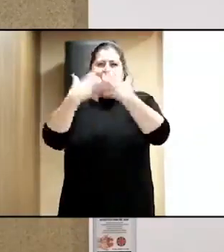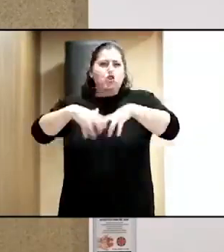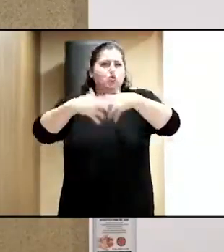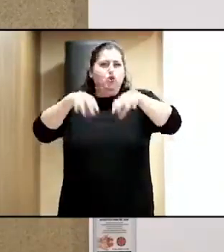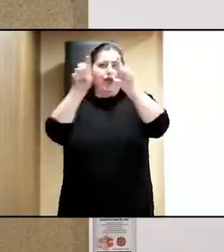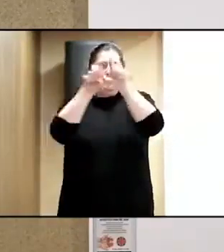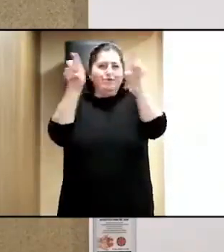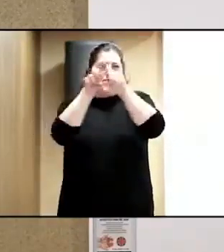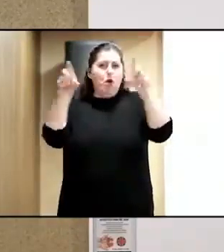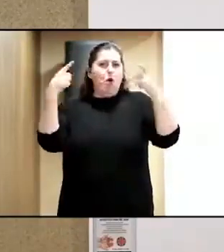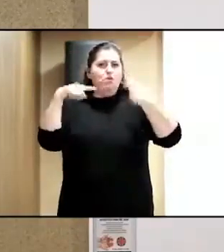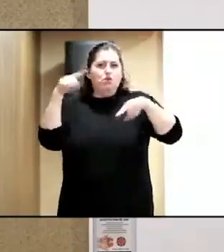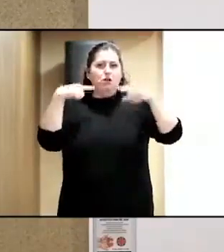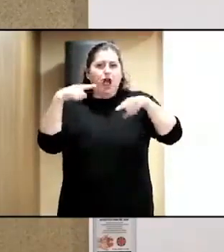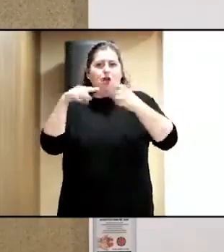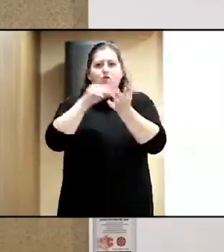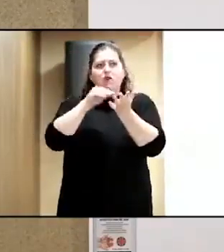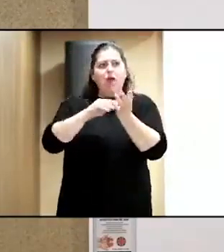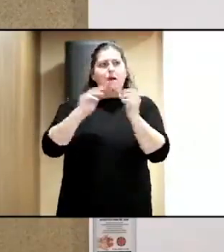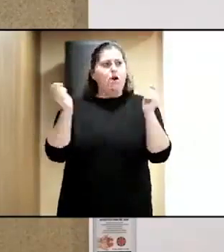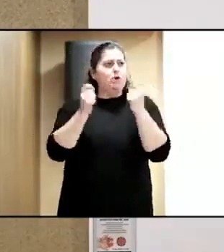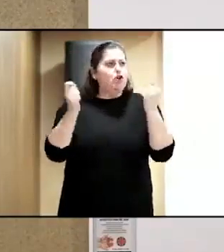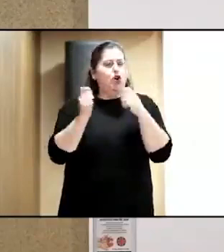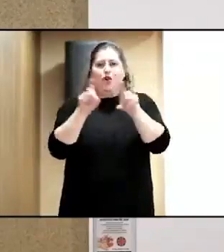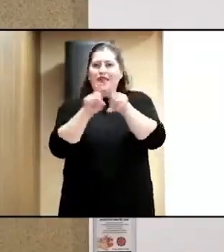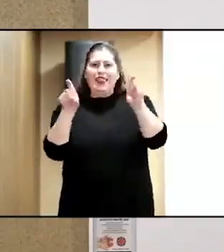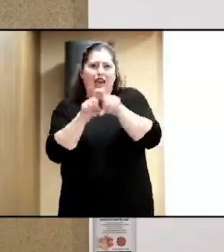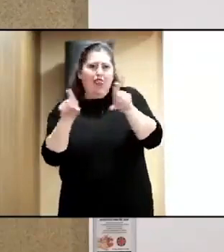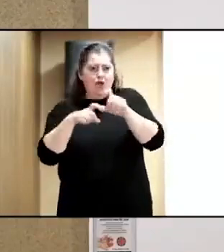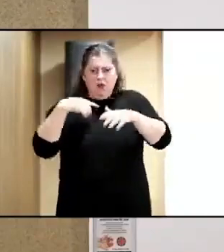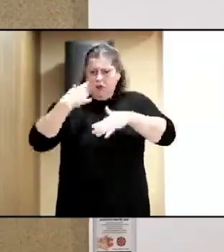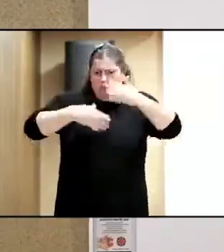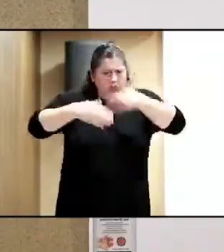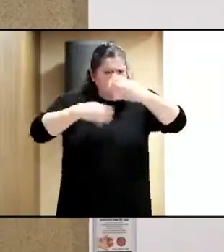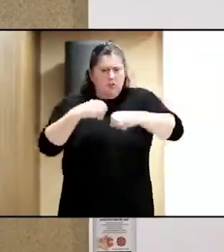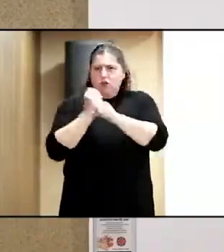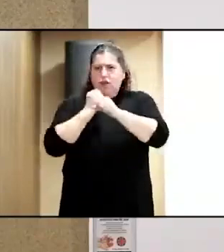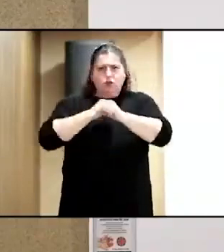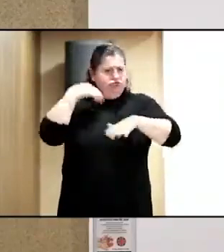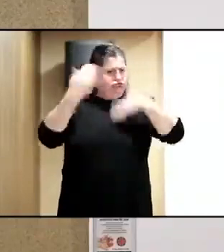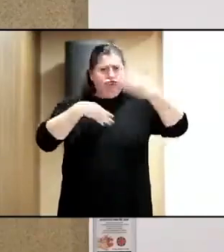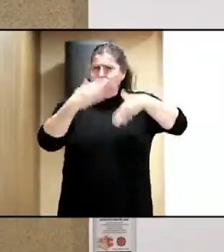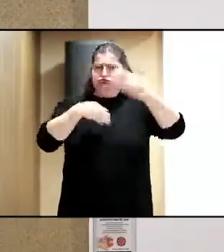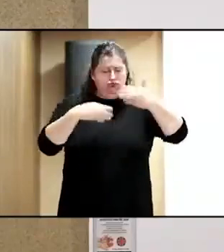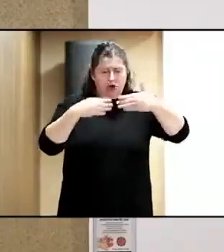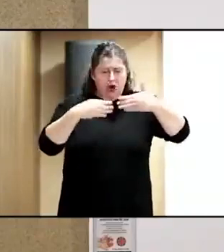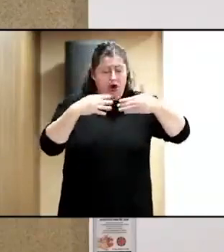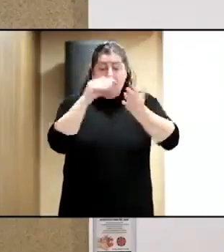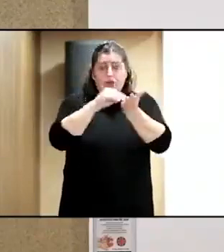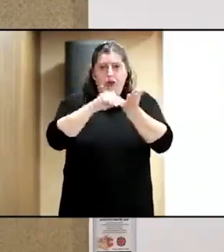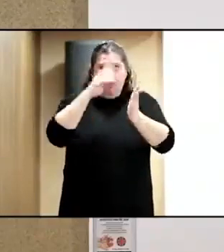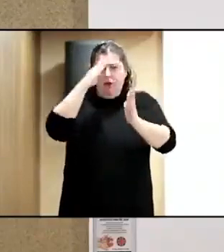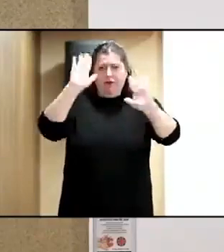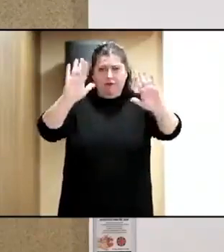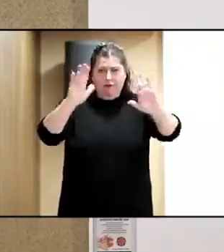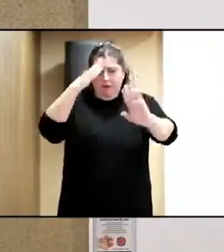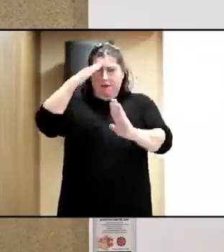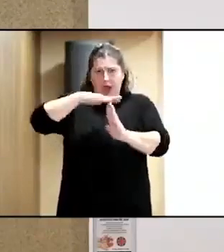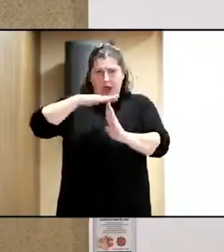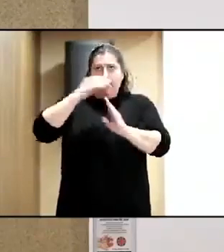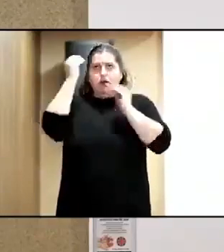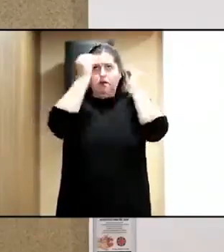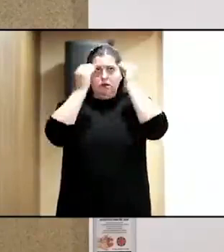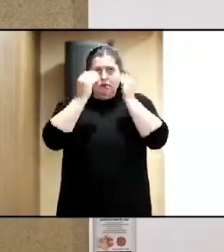cuando trabajamos los promotores, entidades y demás, al ritmo que trabajamos. Nos cuesta a veces pararnos, mirar, reflexionar,